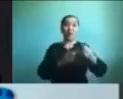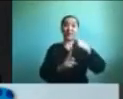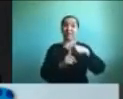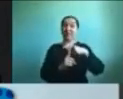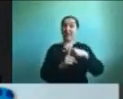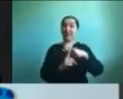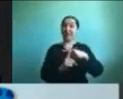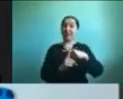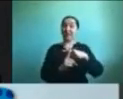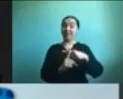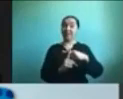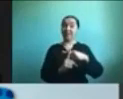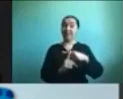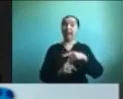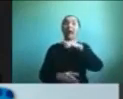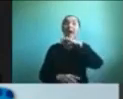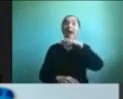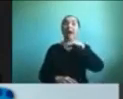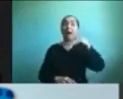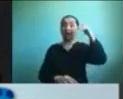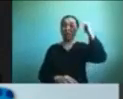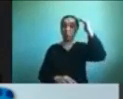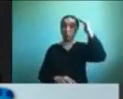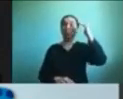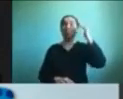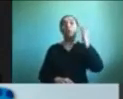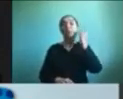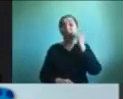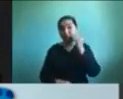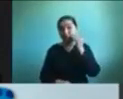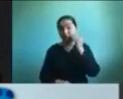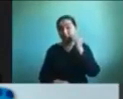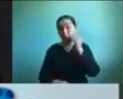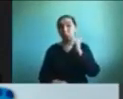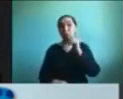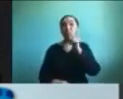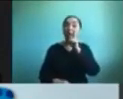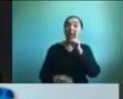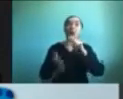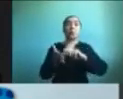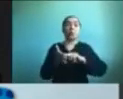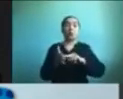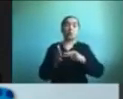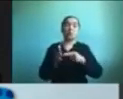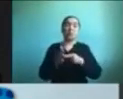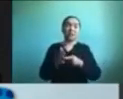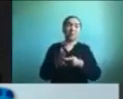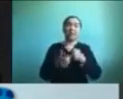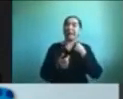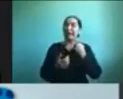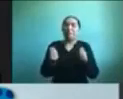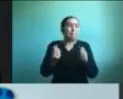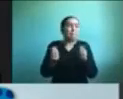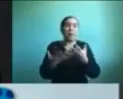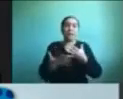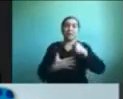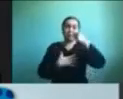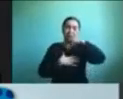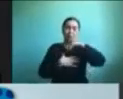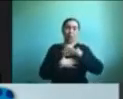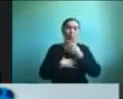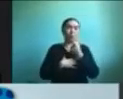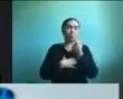Tanto los adultos como los niños tenemos a veces problemas para identificar qué nos pasa y también para poder expresarlo.